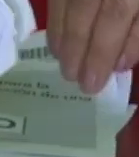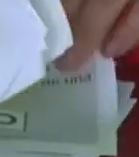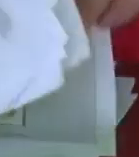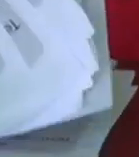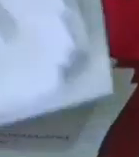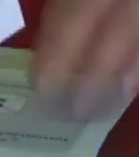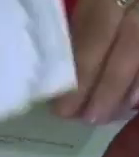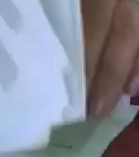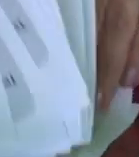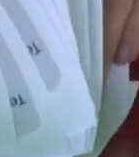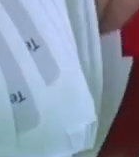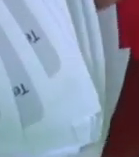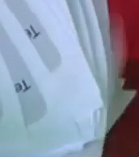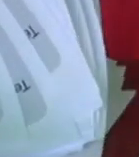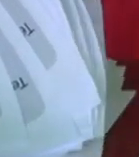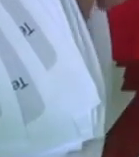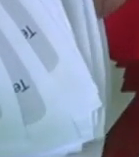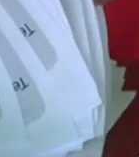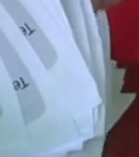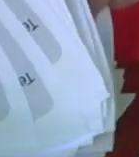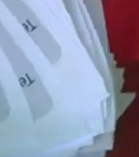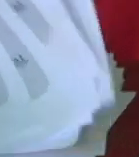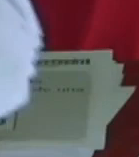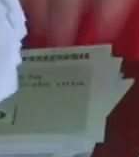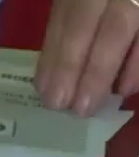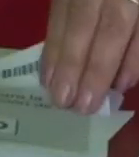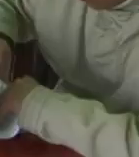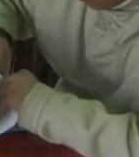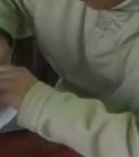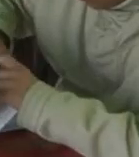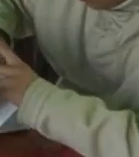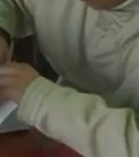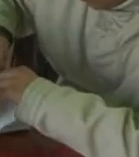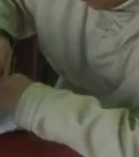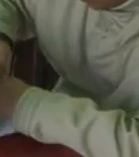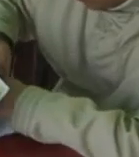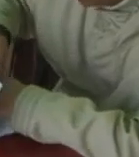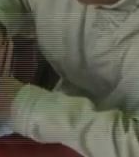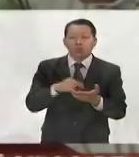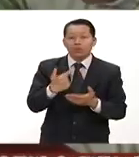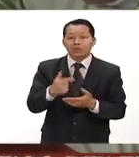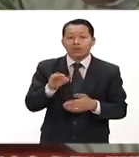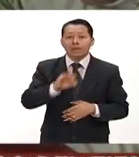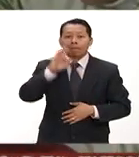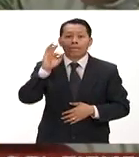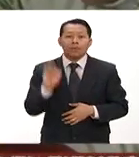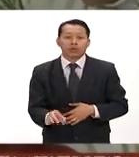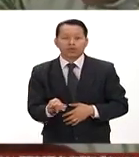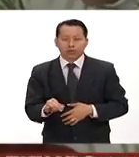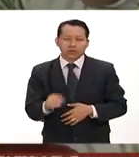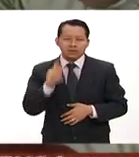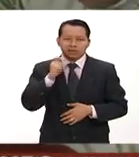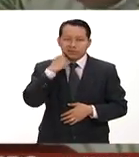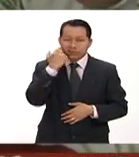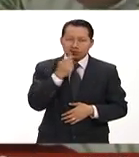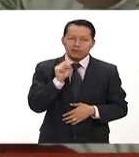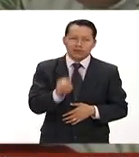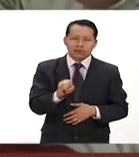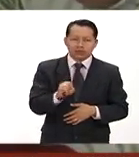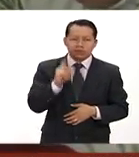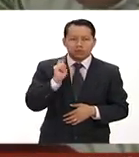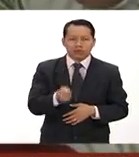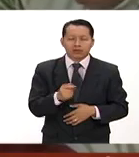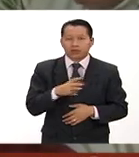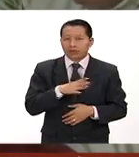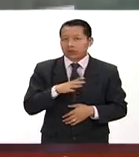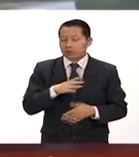.3% de la gente votó por el no frente al 49.7% que prefirió el sí la